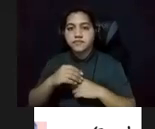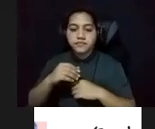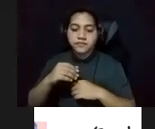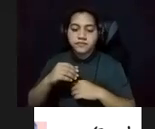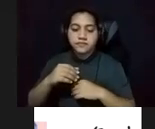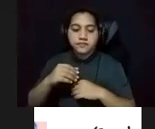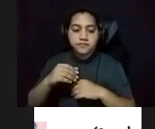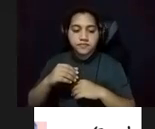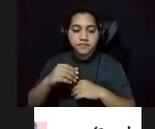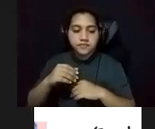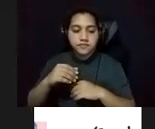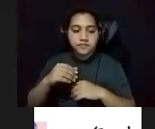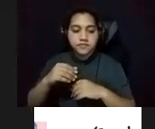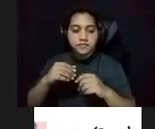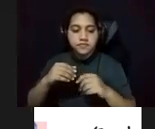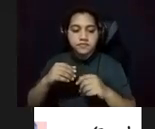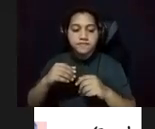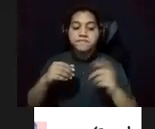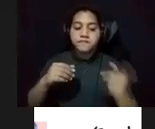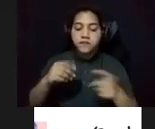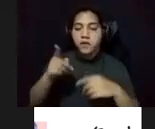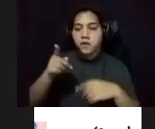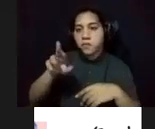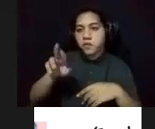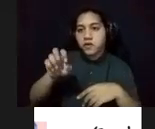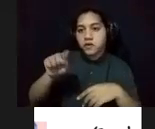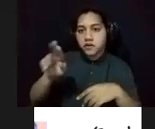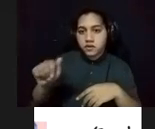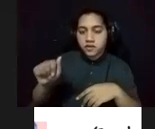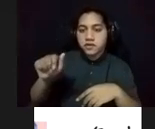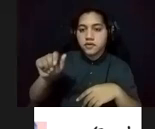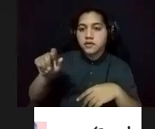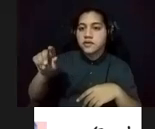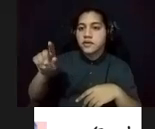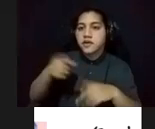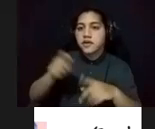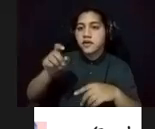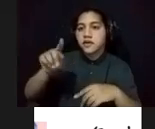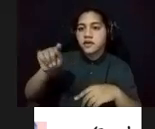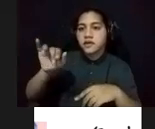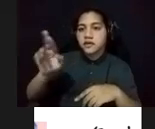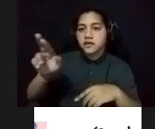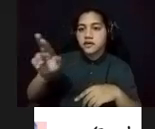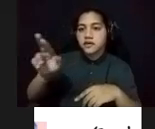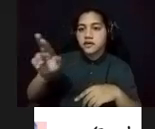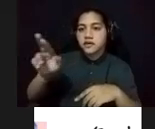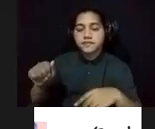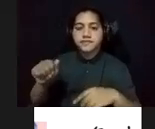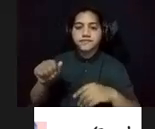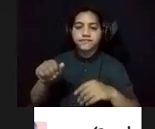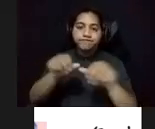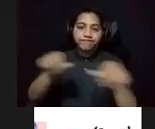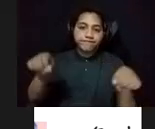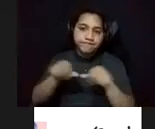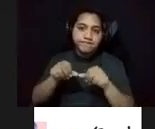sector de Puerta de Tierra se convirtió en el primer barrio obrero de San Juan. El distrito también acogió